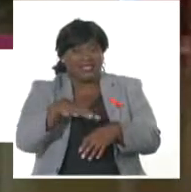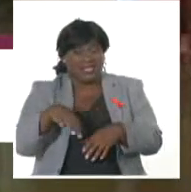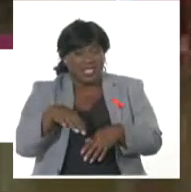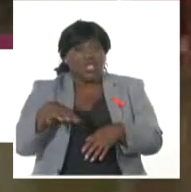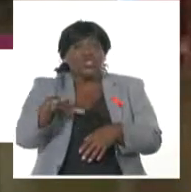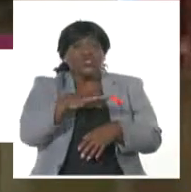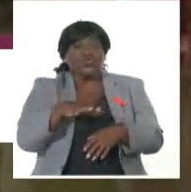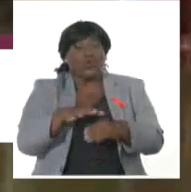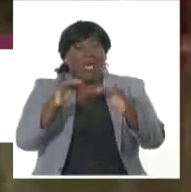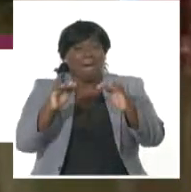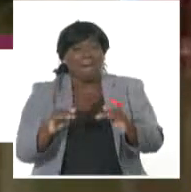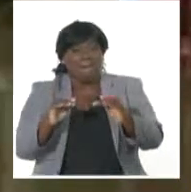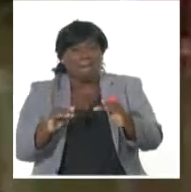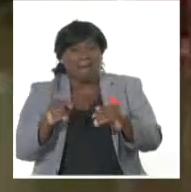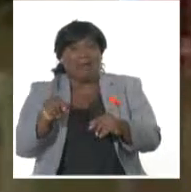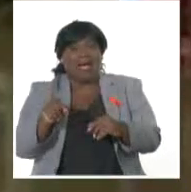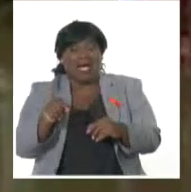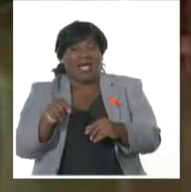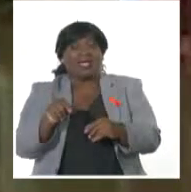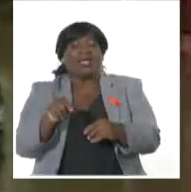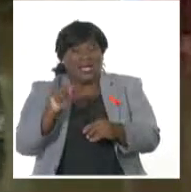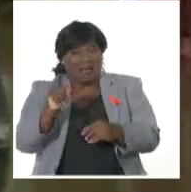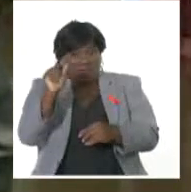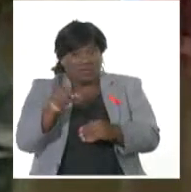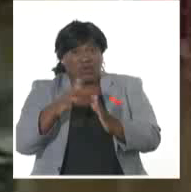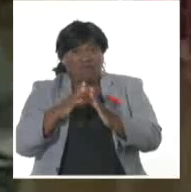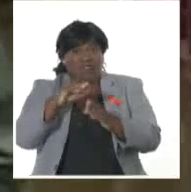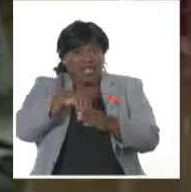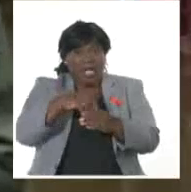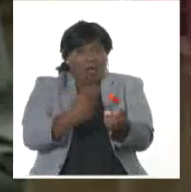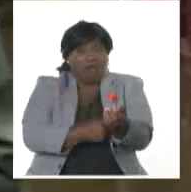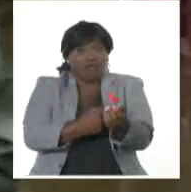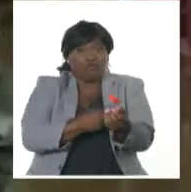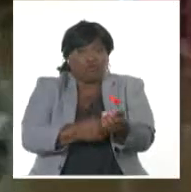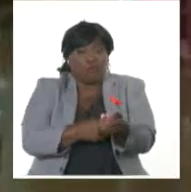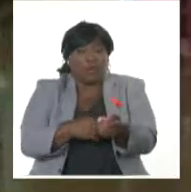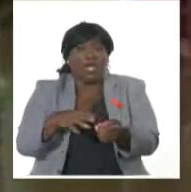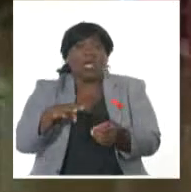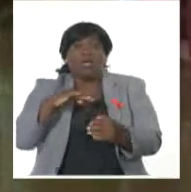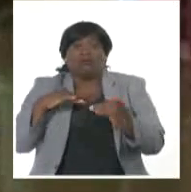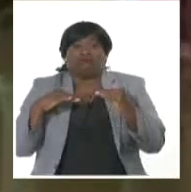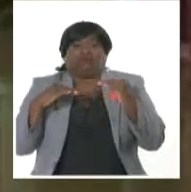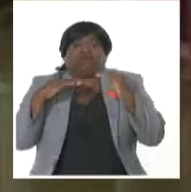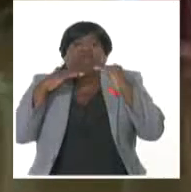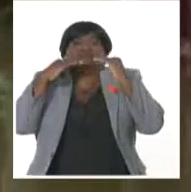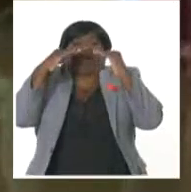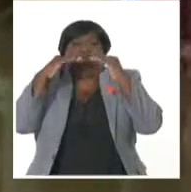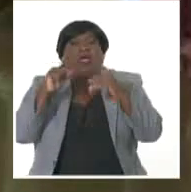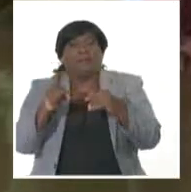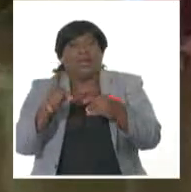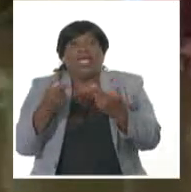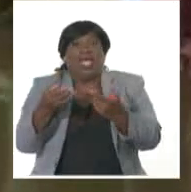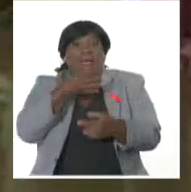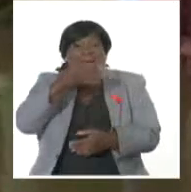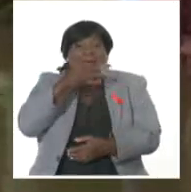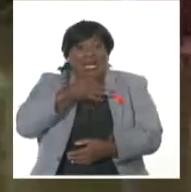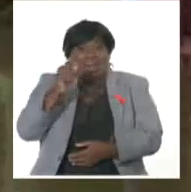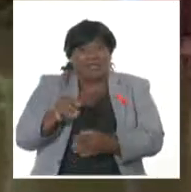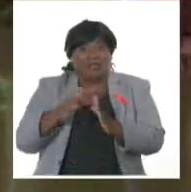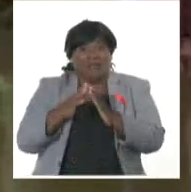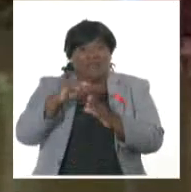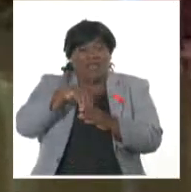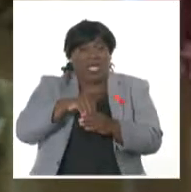habitantes acostumbrados a las inundaciones, sin embargo, dicen que ha llovido como nunca. Otras zonas del municipio, otras